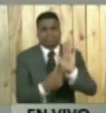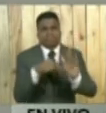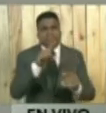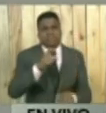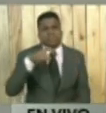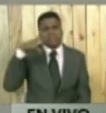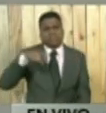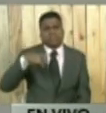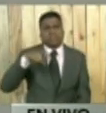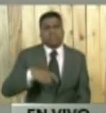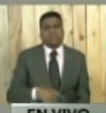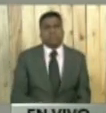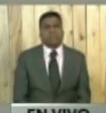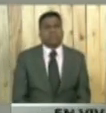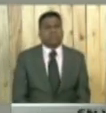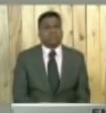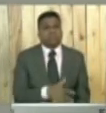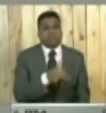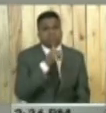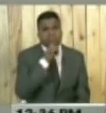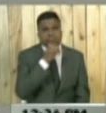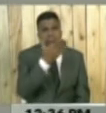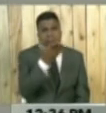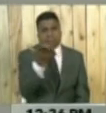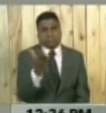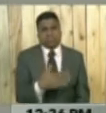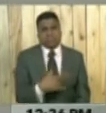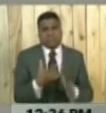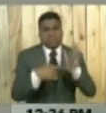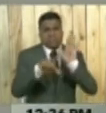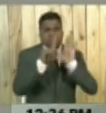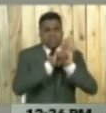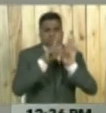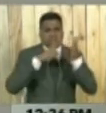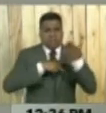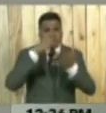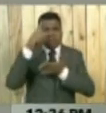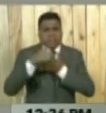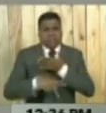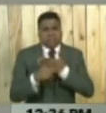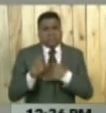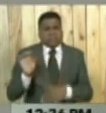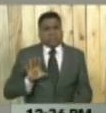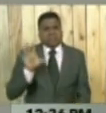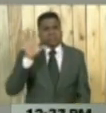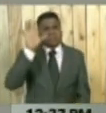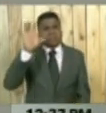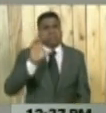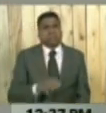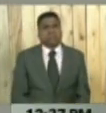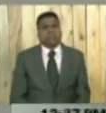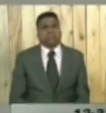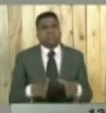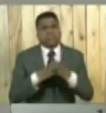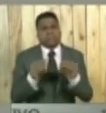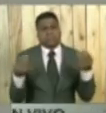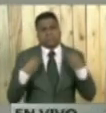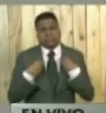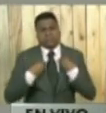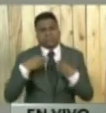resaltar la ley del Plan de la Patria y enmarcado en la gran misión a toda vida Venezuela.